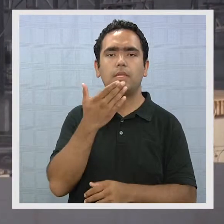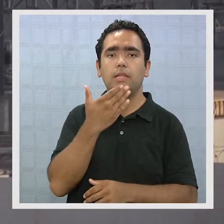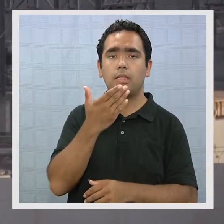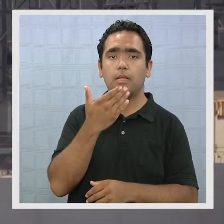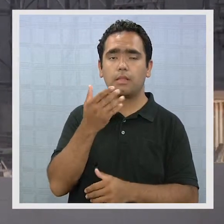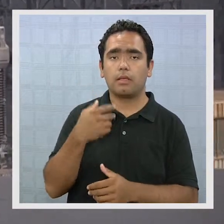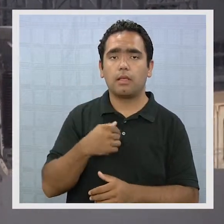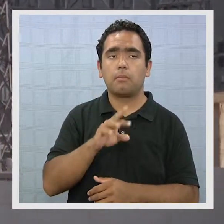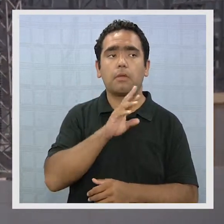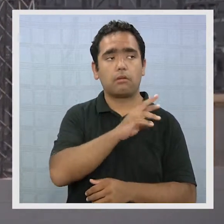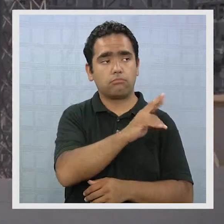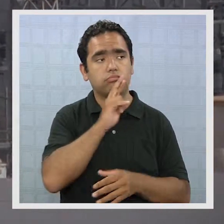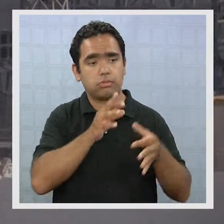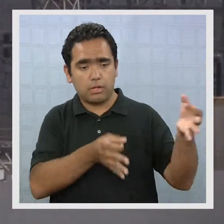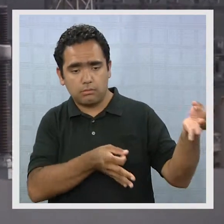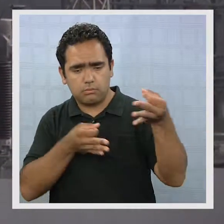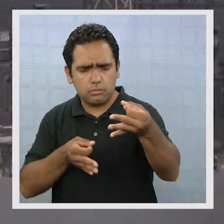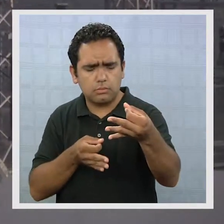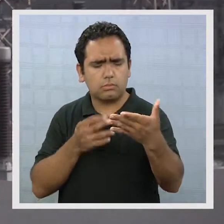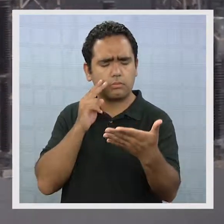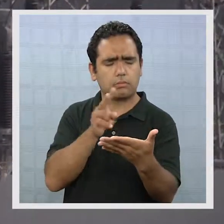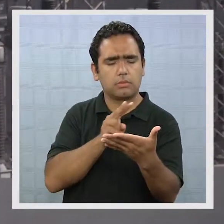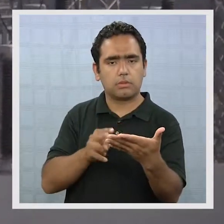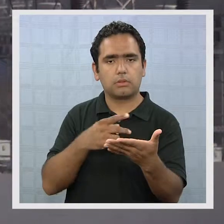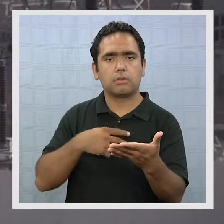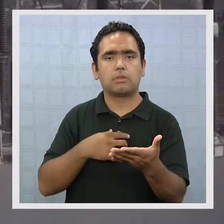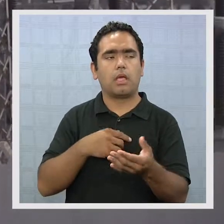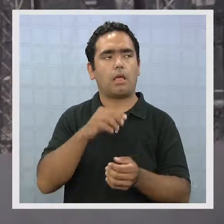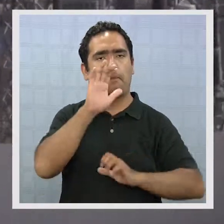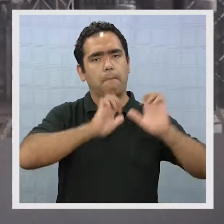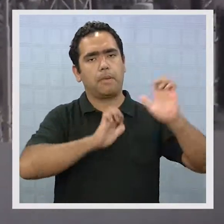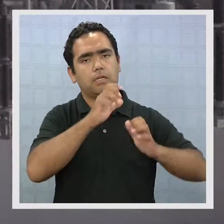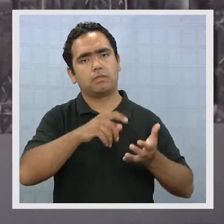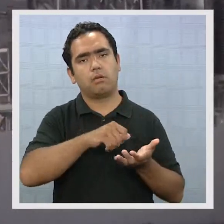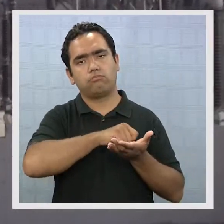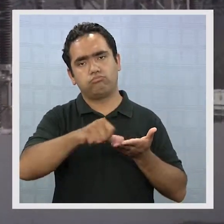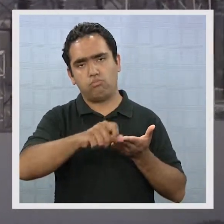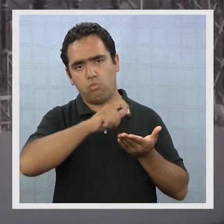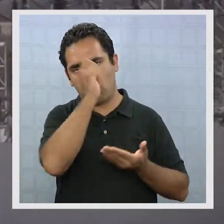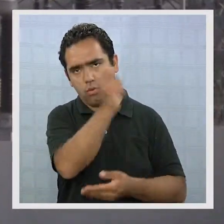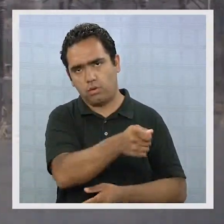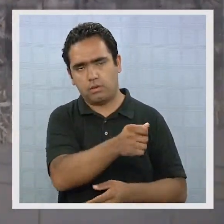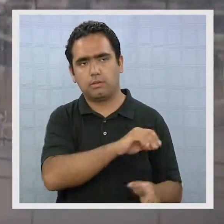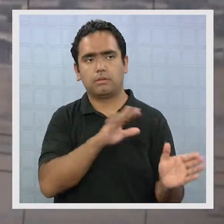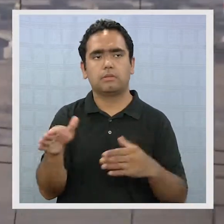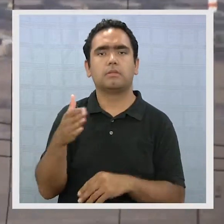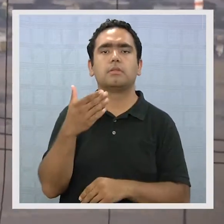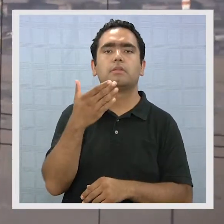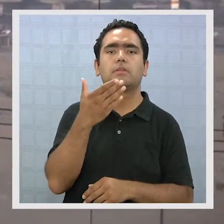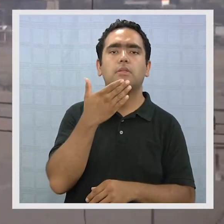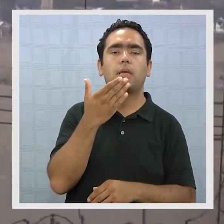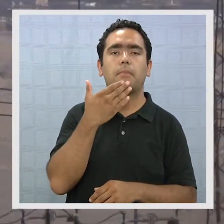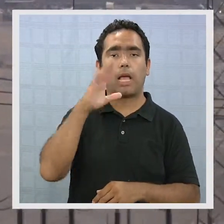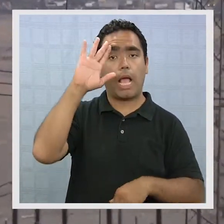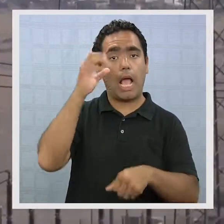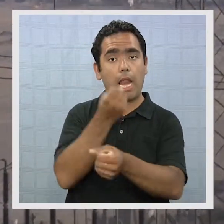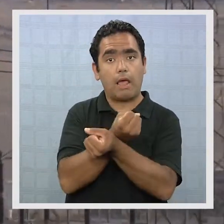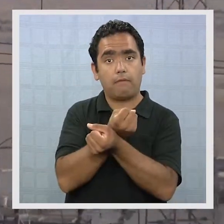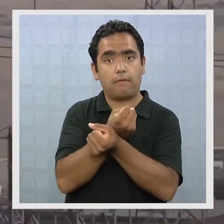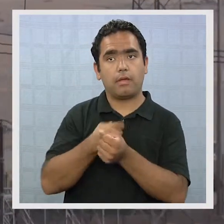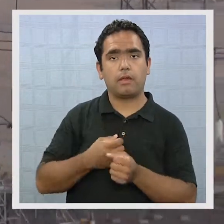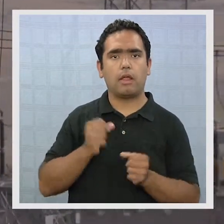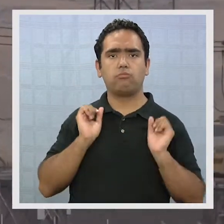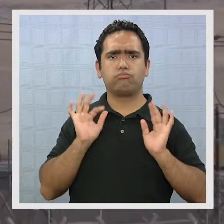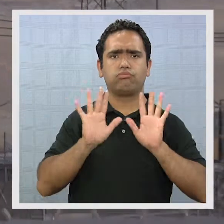Además, Quesada aseguró que tras la respuesta y si lo amerita se multará a empresa. Mientras, Carabineros al momento del